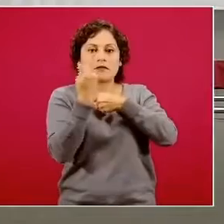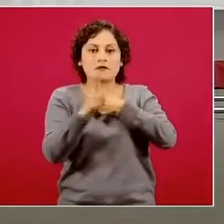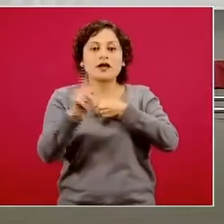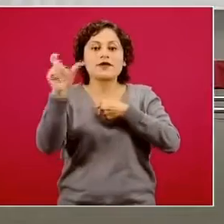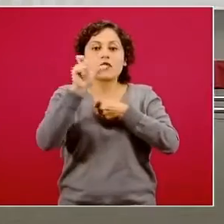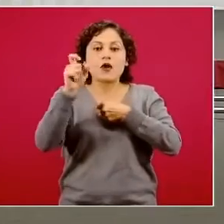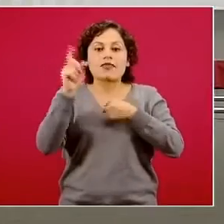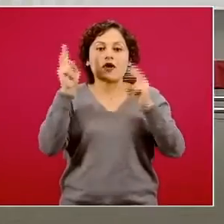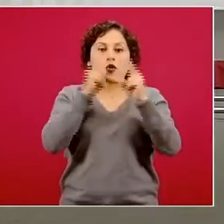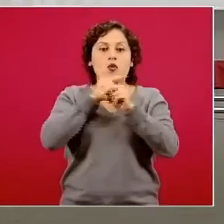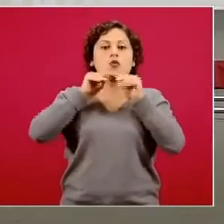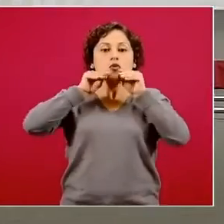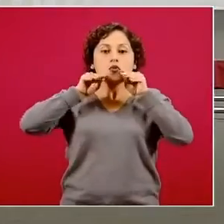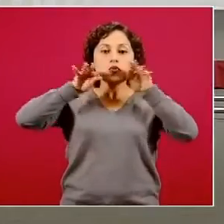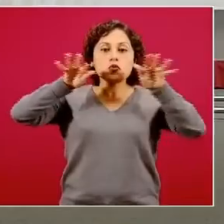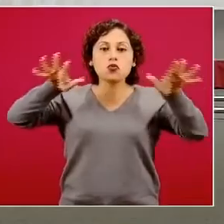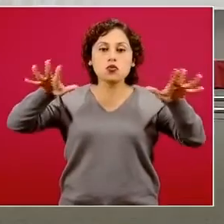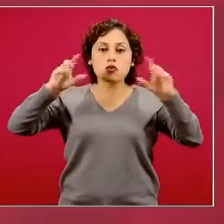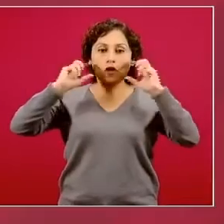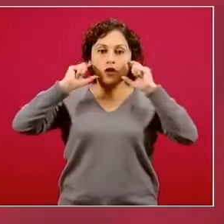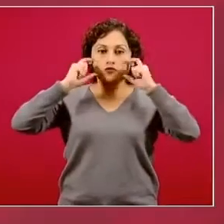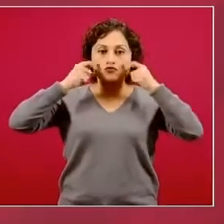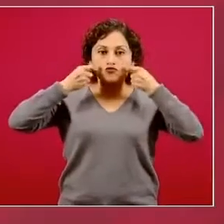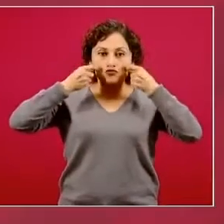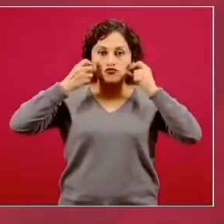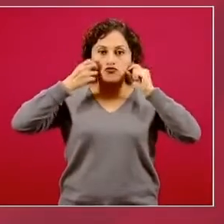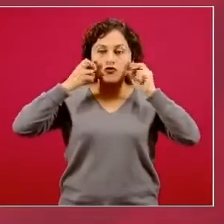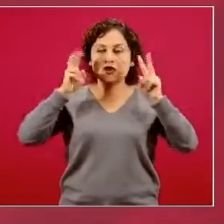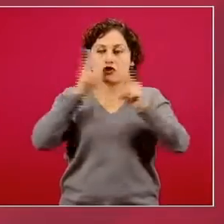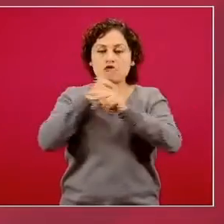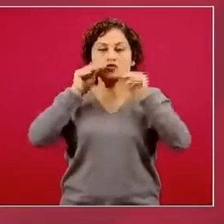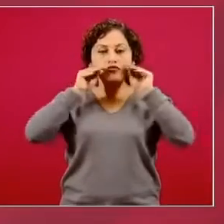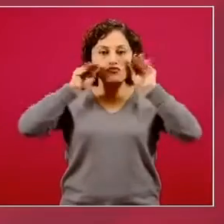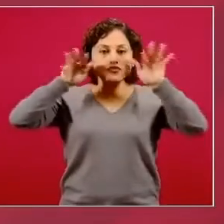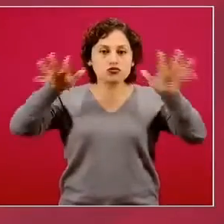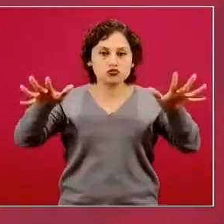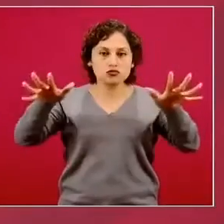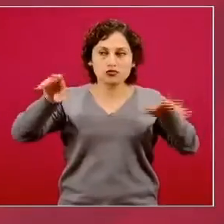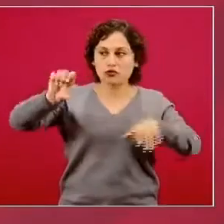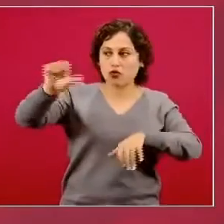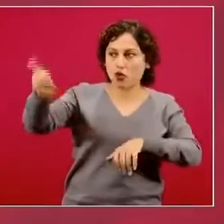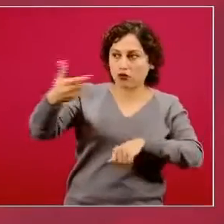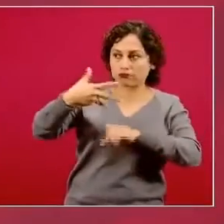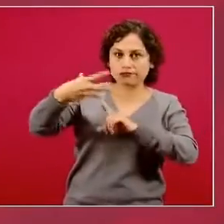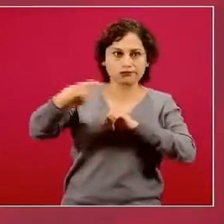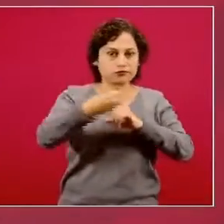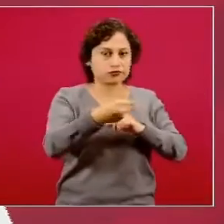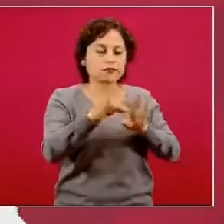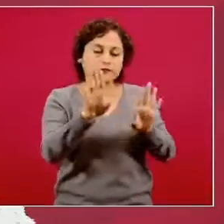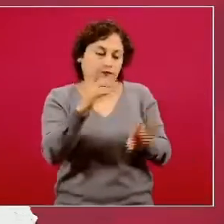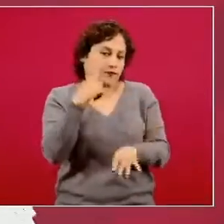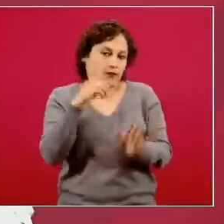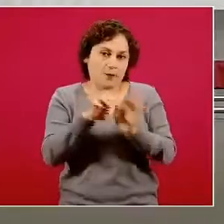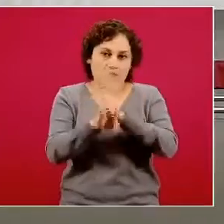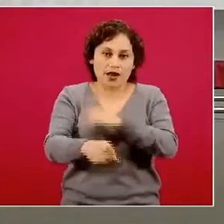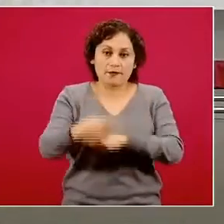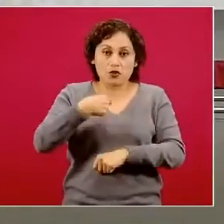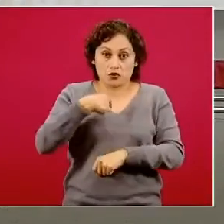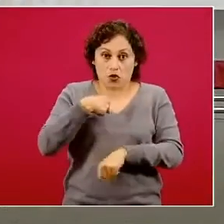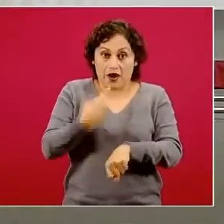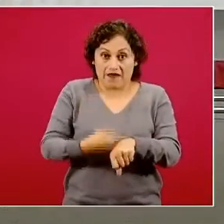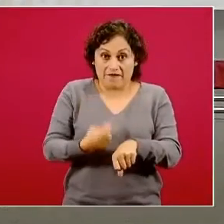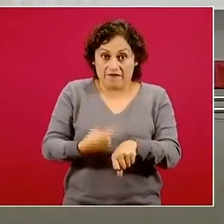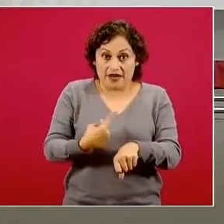esta barrera es que si yo estoy enfermo y aún no me doy cuenta, al usar la barrera,